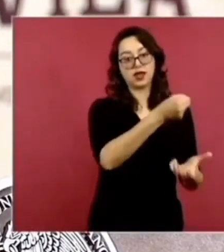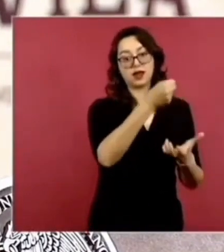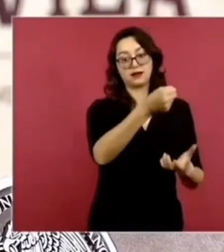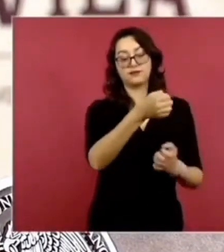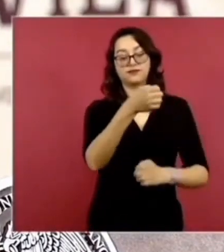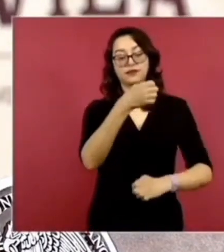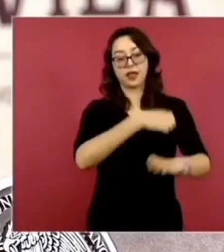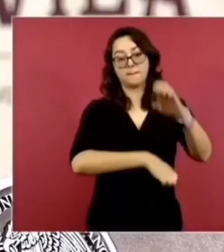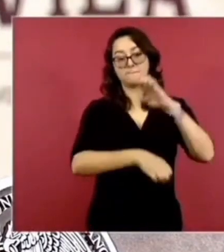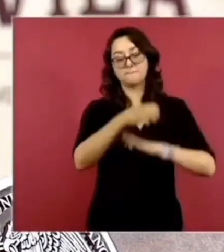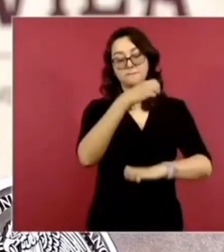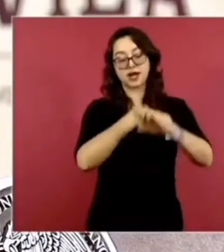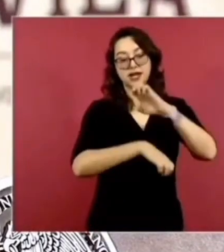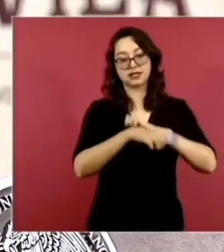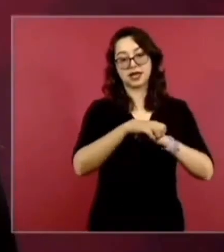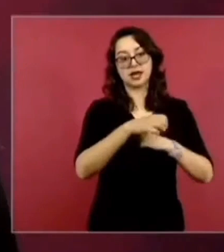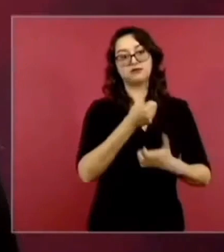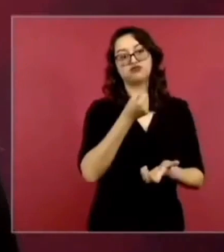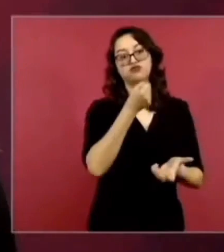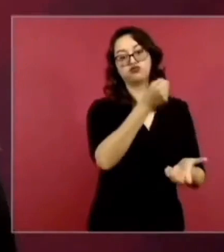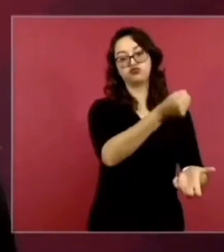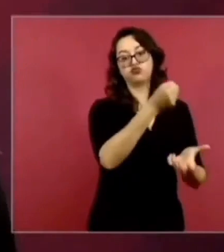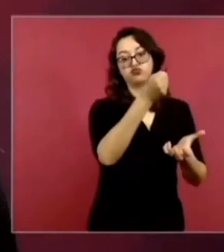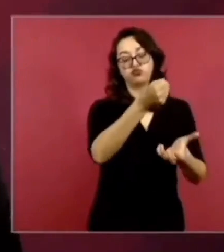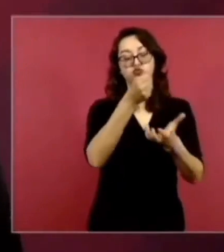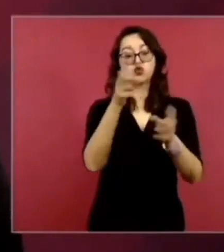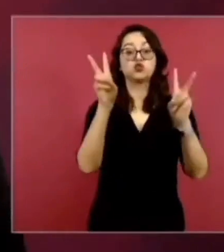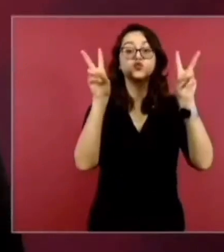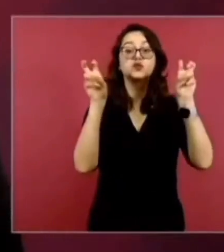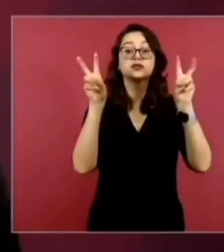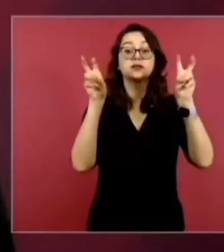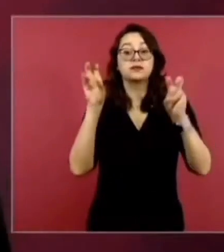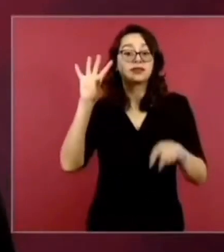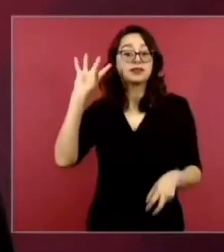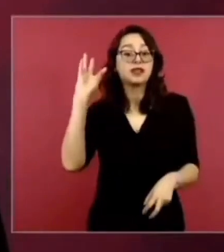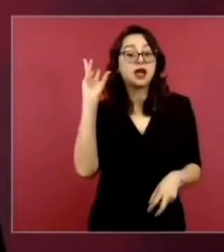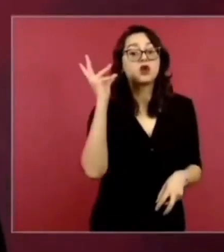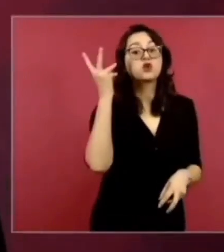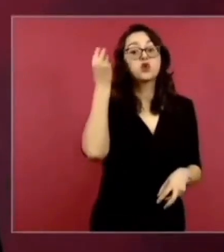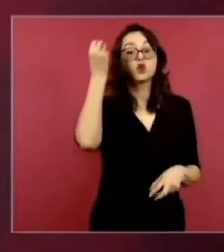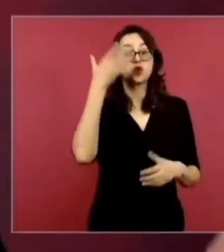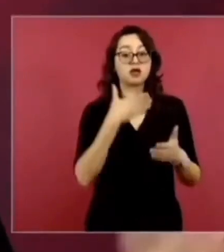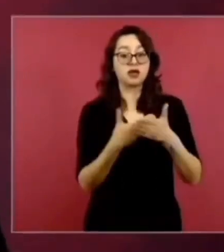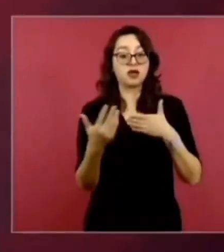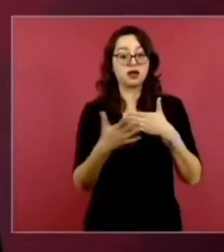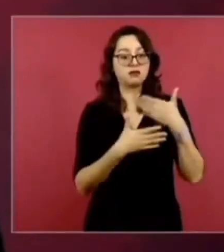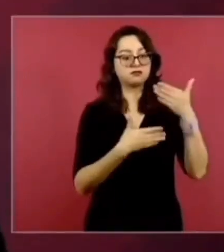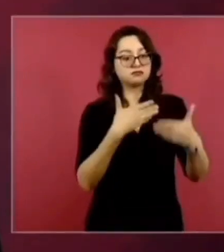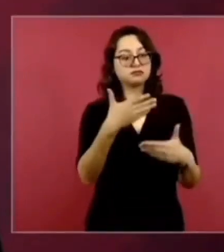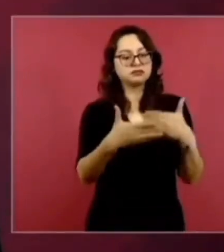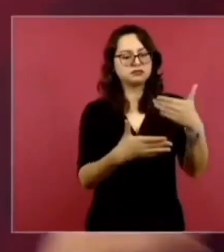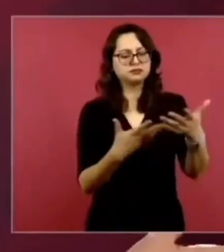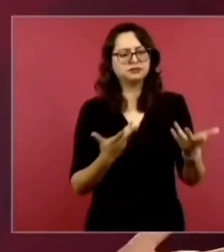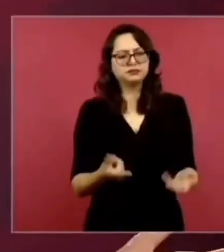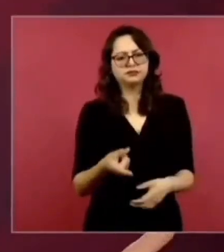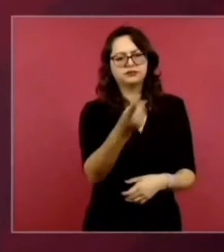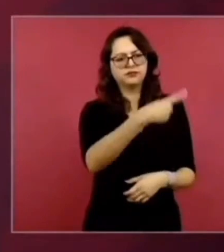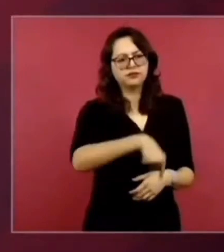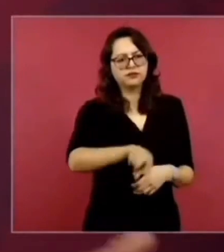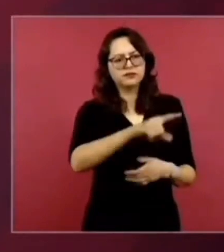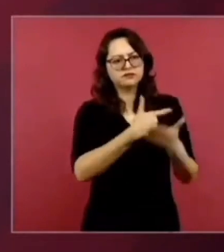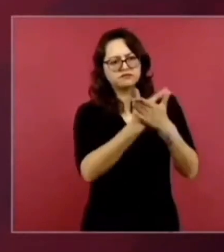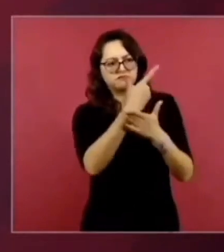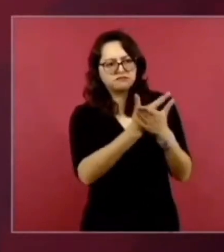e internacionales, quienes incluso ni informes rendían, o sea, hacían investigaciones y